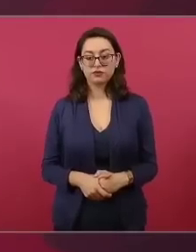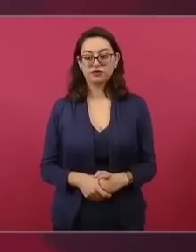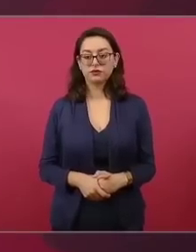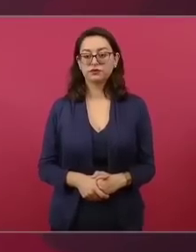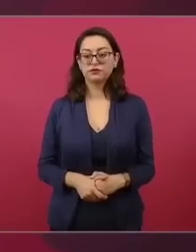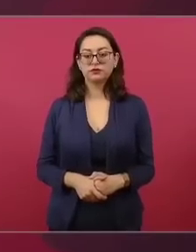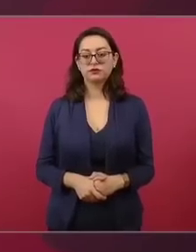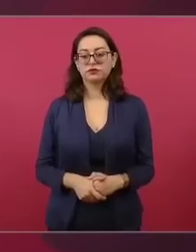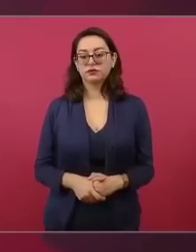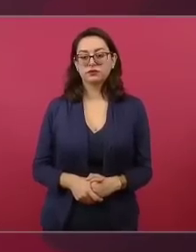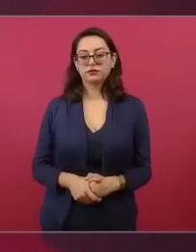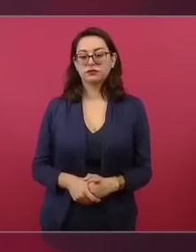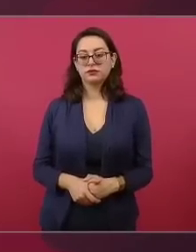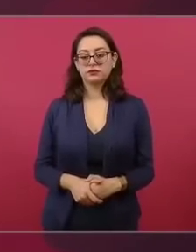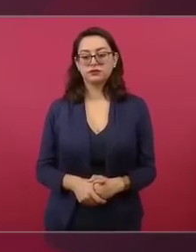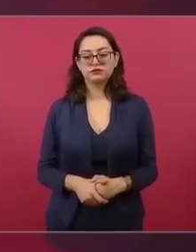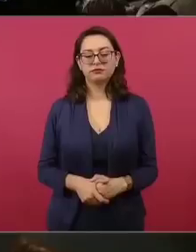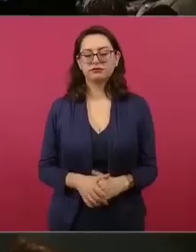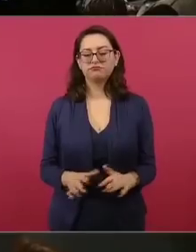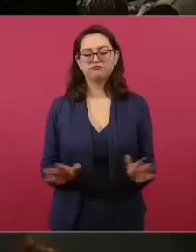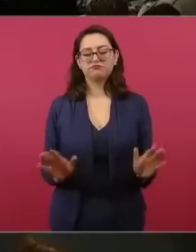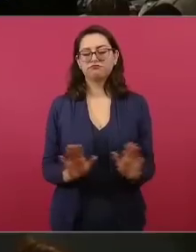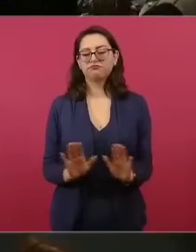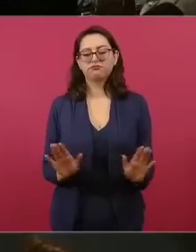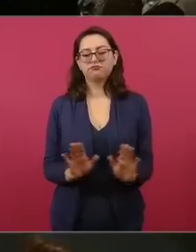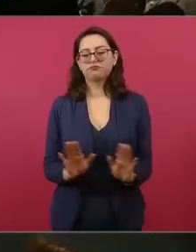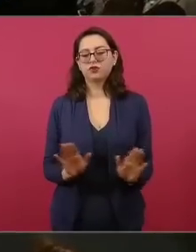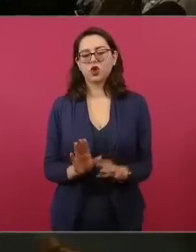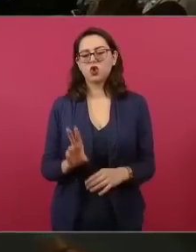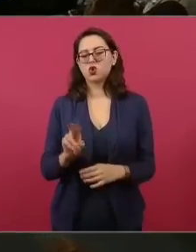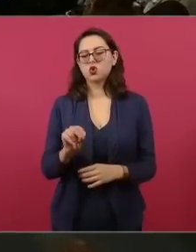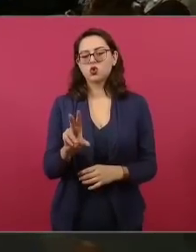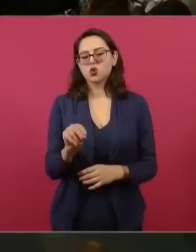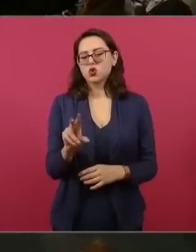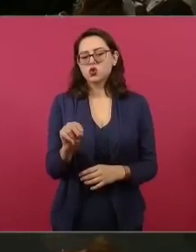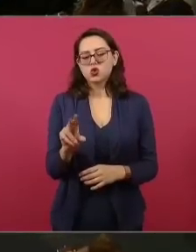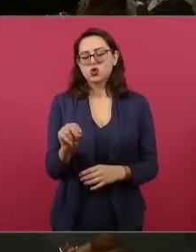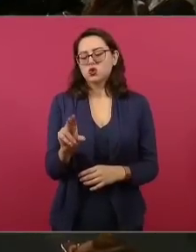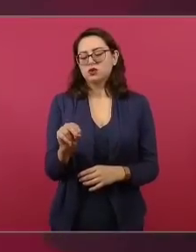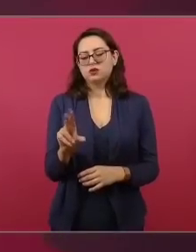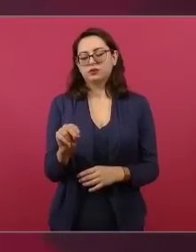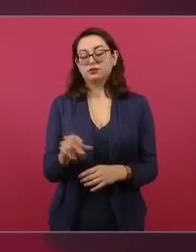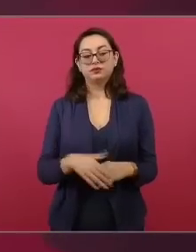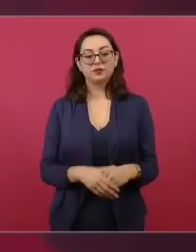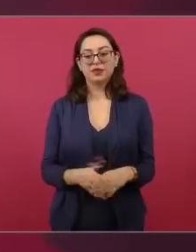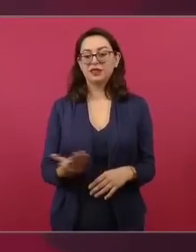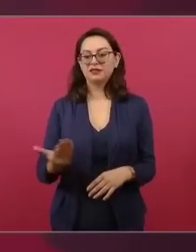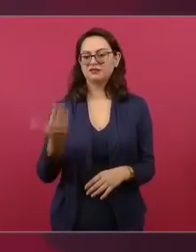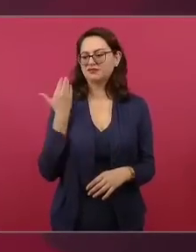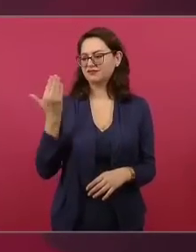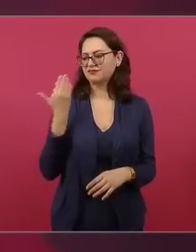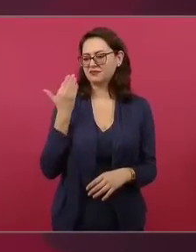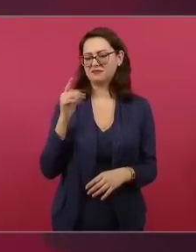destape que hicieron desde hace, pues, días.